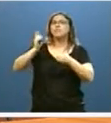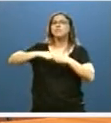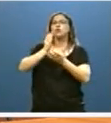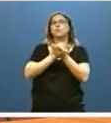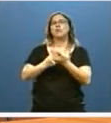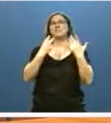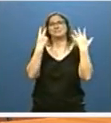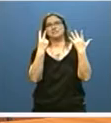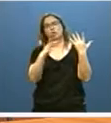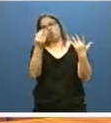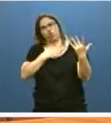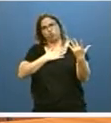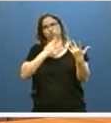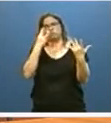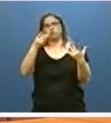junto a nosotros.